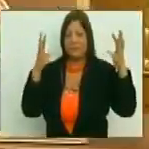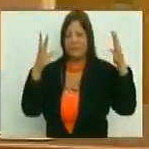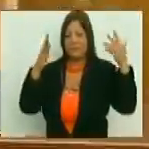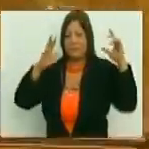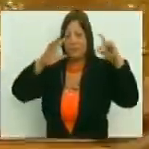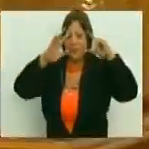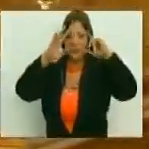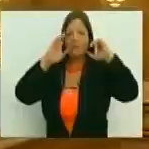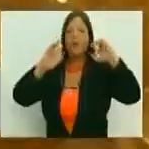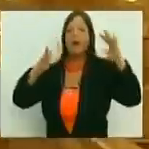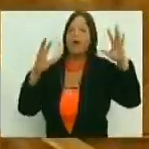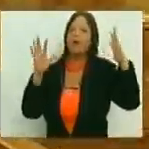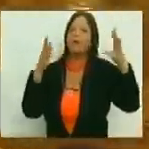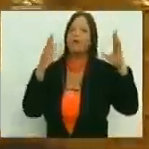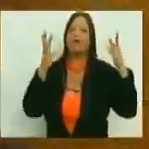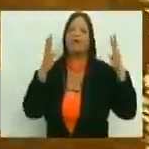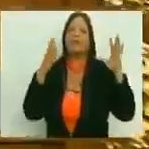Gracias. Gracias. Gracias.